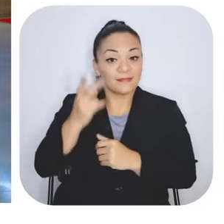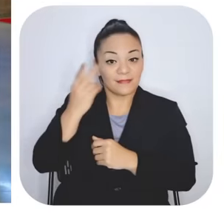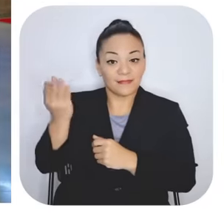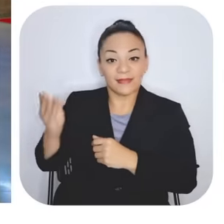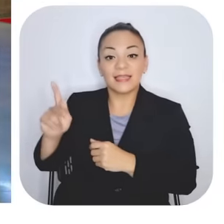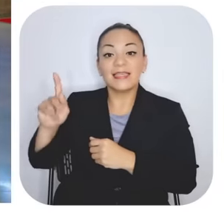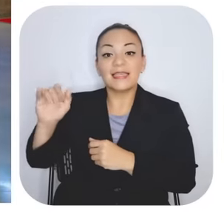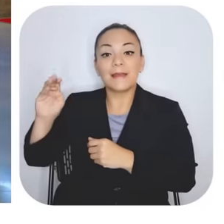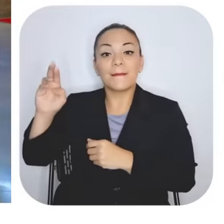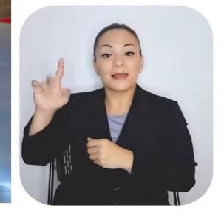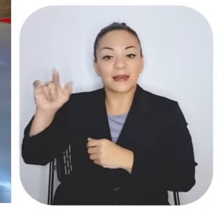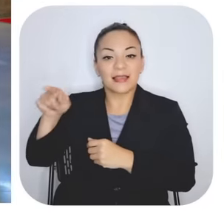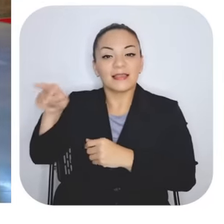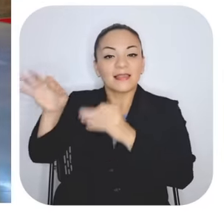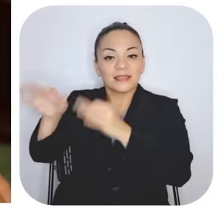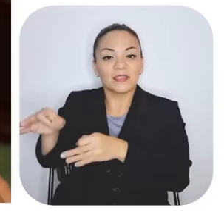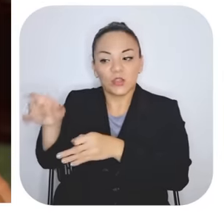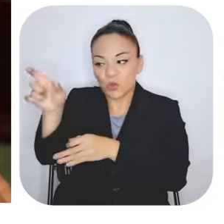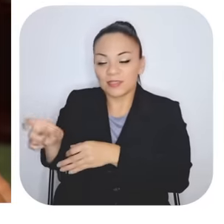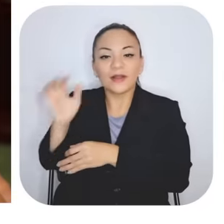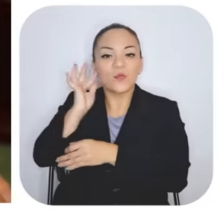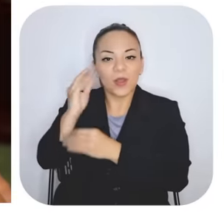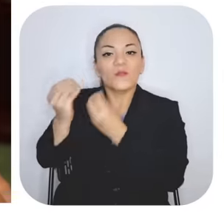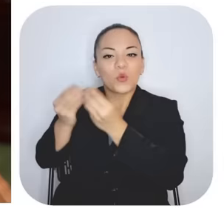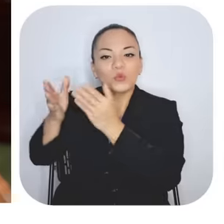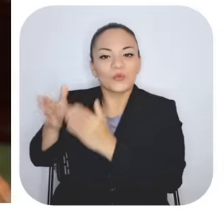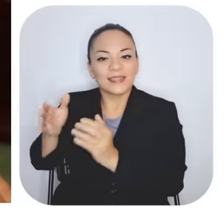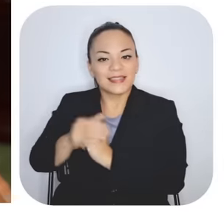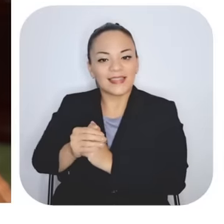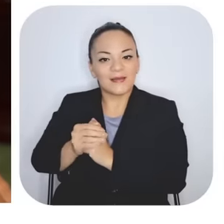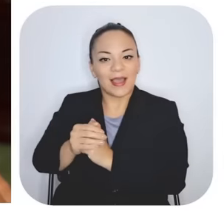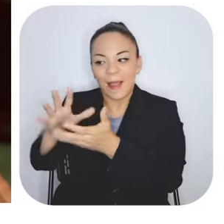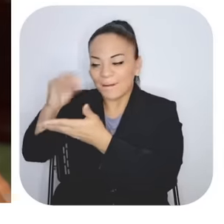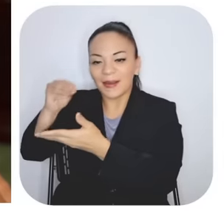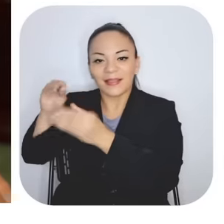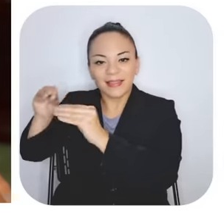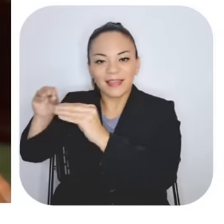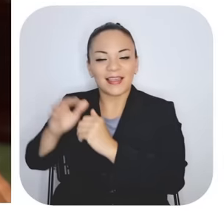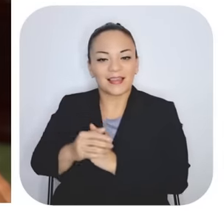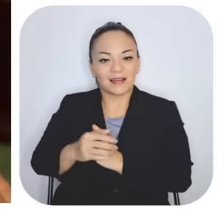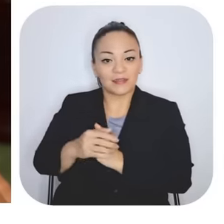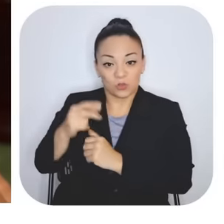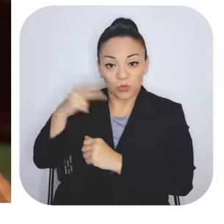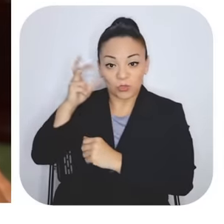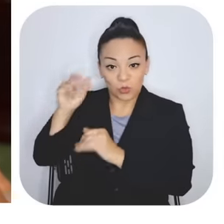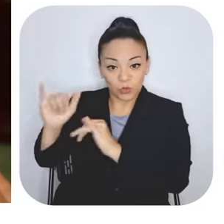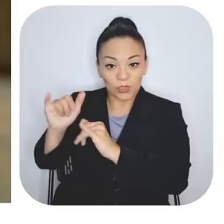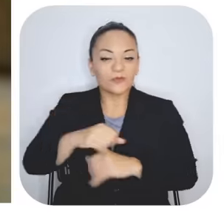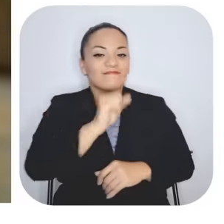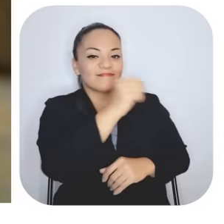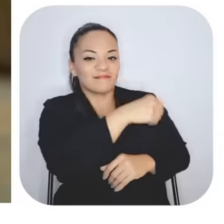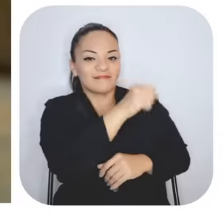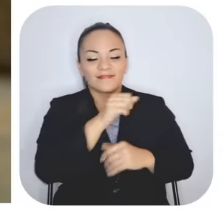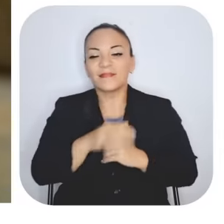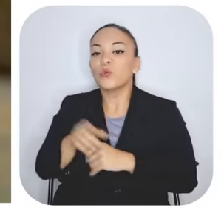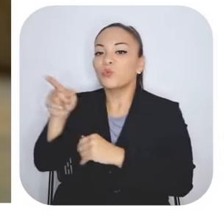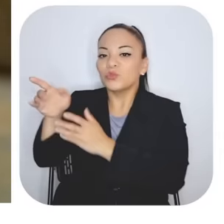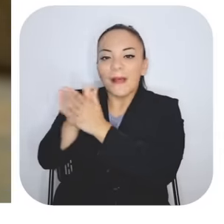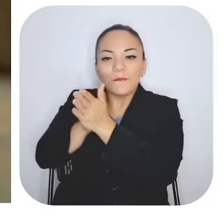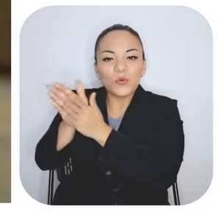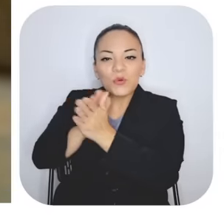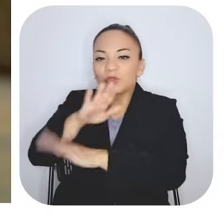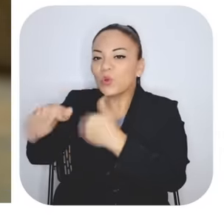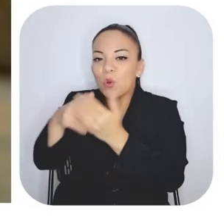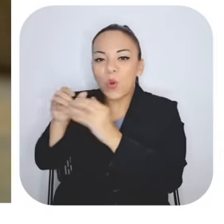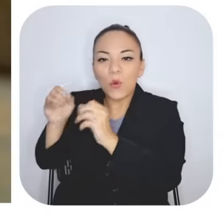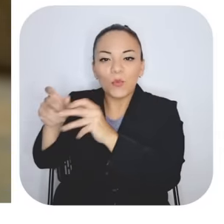ella iba a ser una persona productiva y que iba a educarse. Eso es lo que yo le estoy oyendo, usted me dice. Sí. Y aprovechó